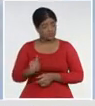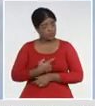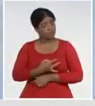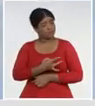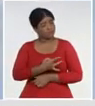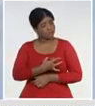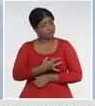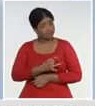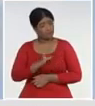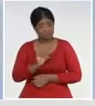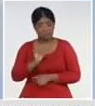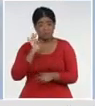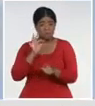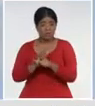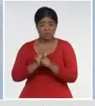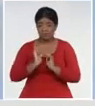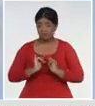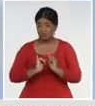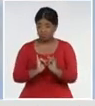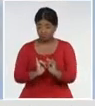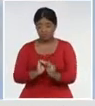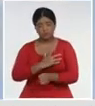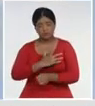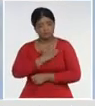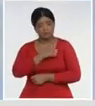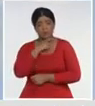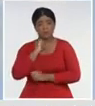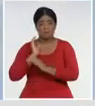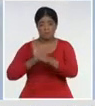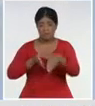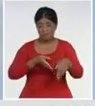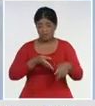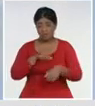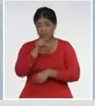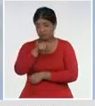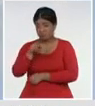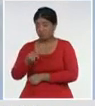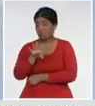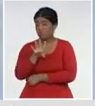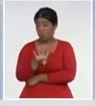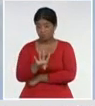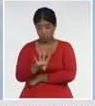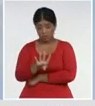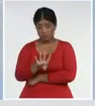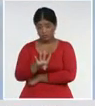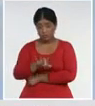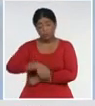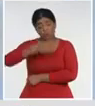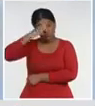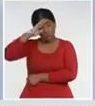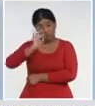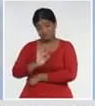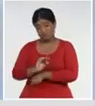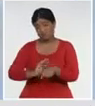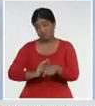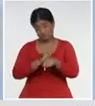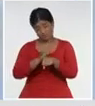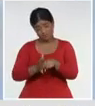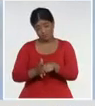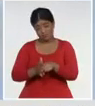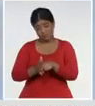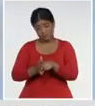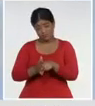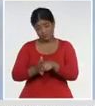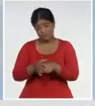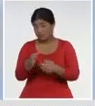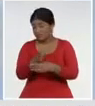inicio, de la conferencia, el fallecimiento, de, cuatro personas, en Cuba, con COVID-19, lo cual,